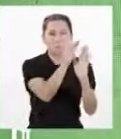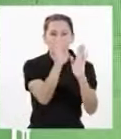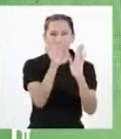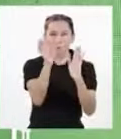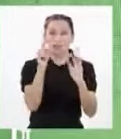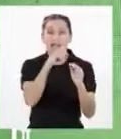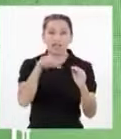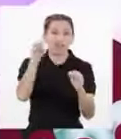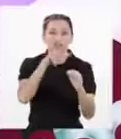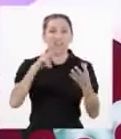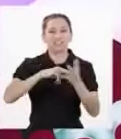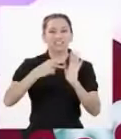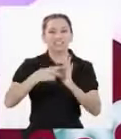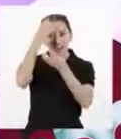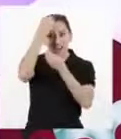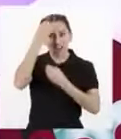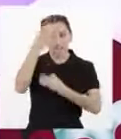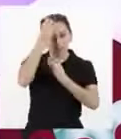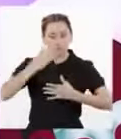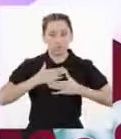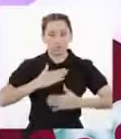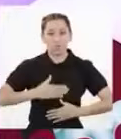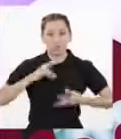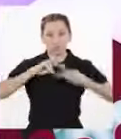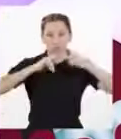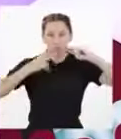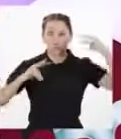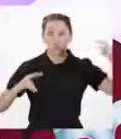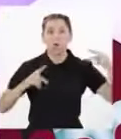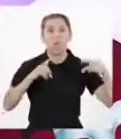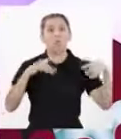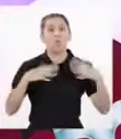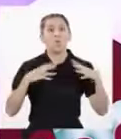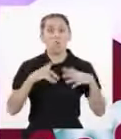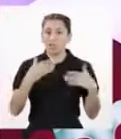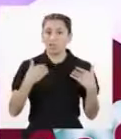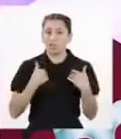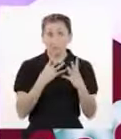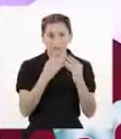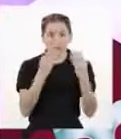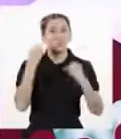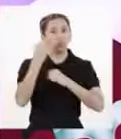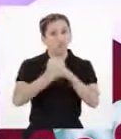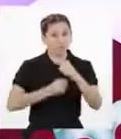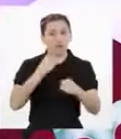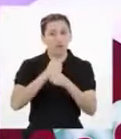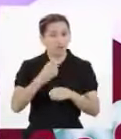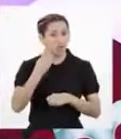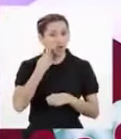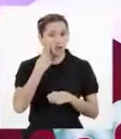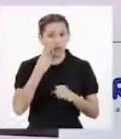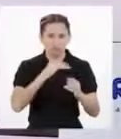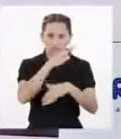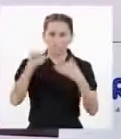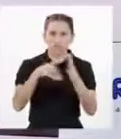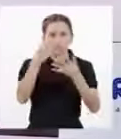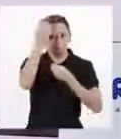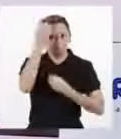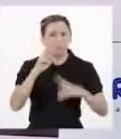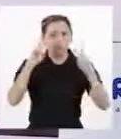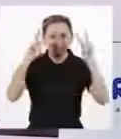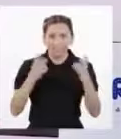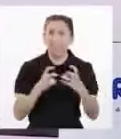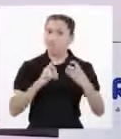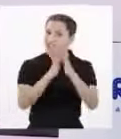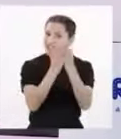información genética Me imagino que se necesitaron muchas décadas para conocer a fondo el contenido de todos esos libros Y la ciencia se